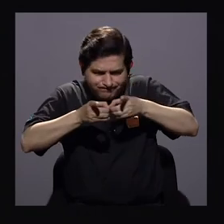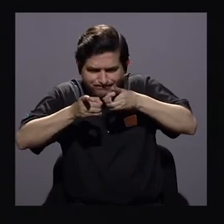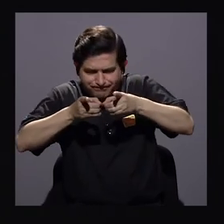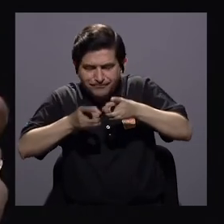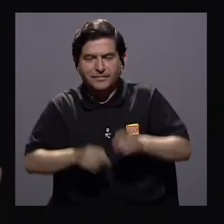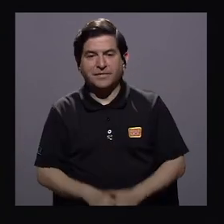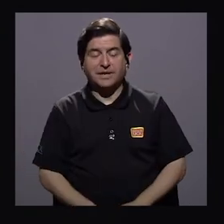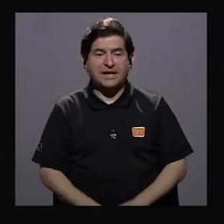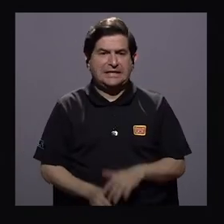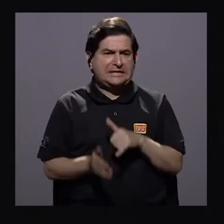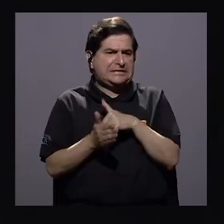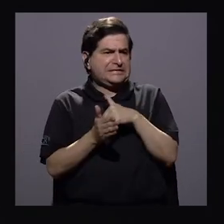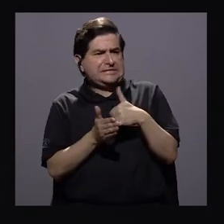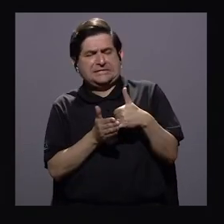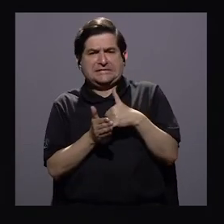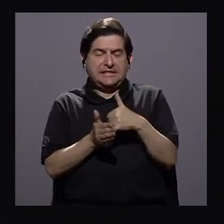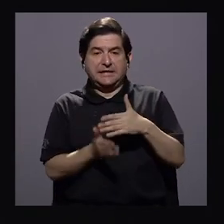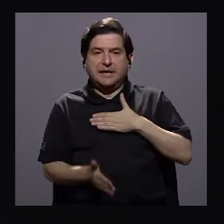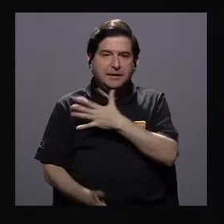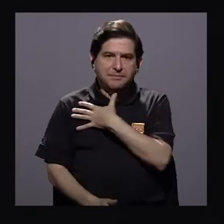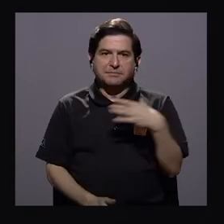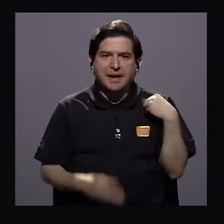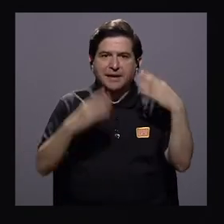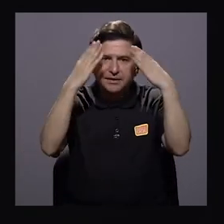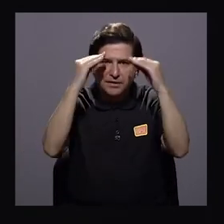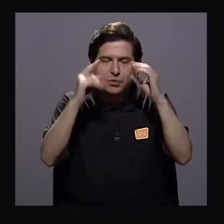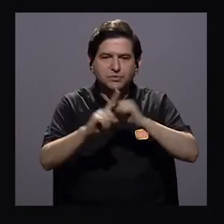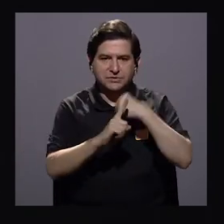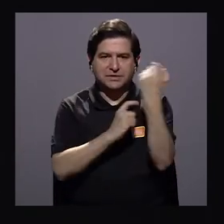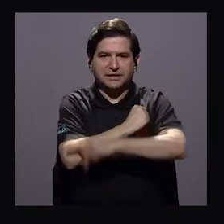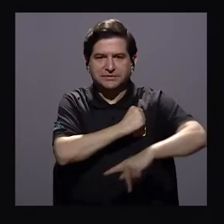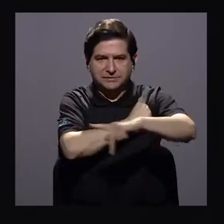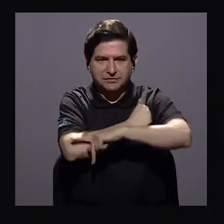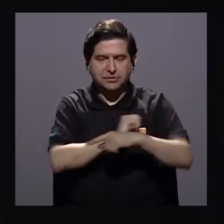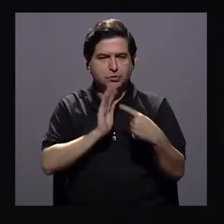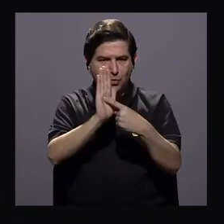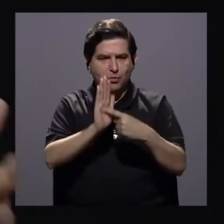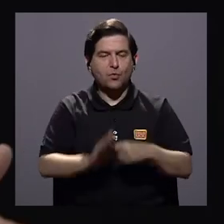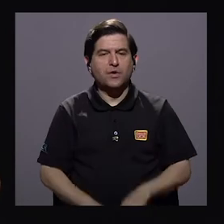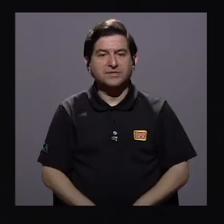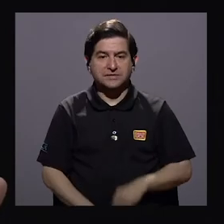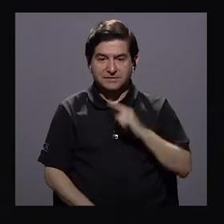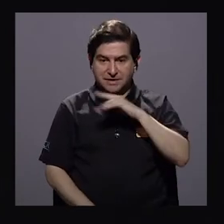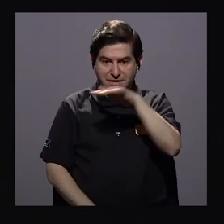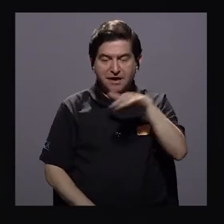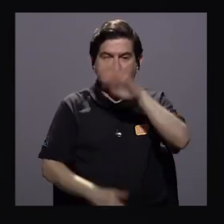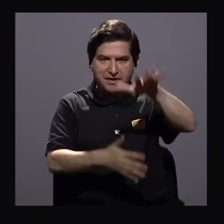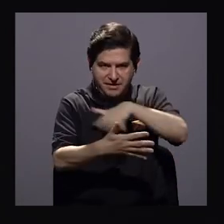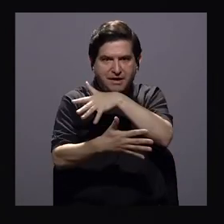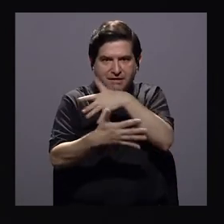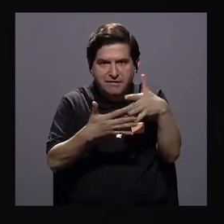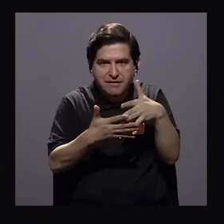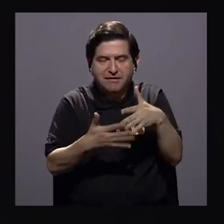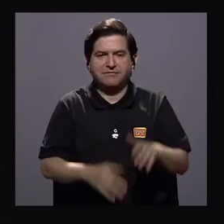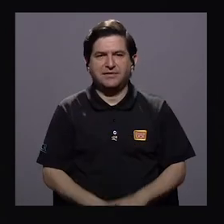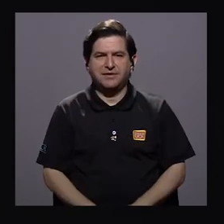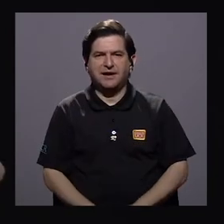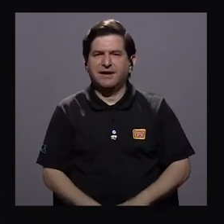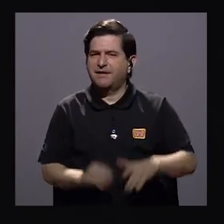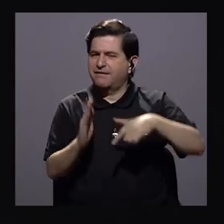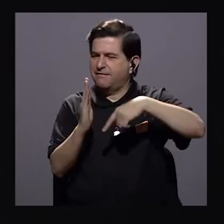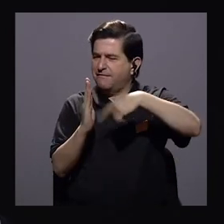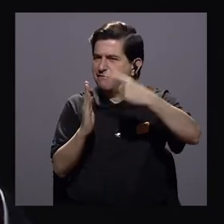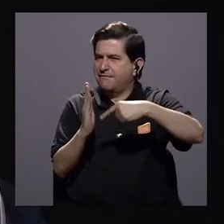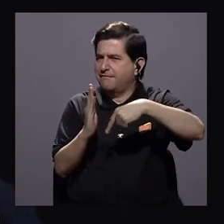con una imagen de fragilidad. A me encantan los informes del Estado porque nos ponen gráficamente la realidad. ¿Qué